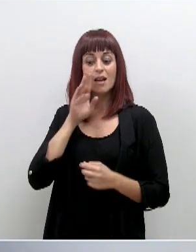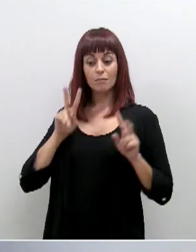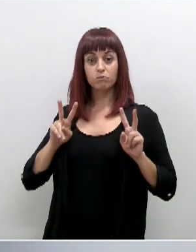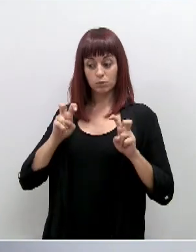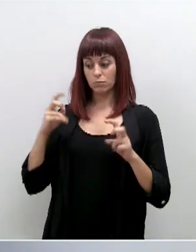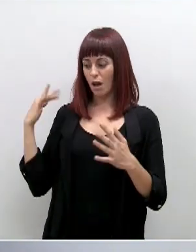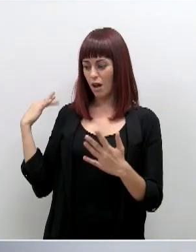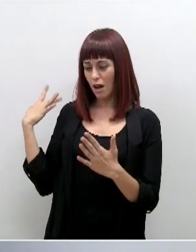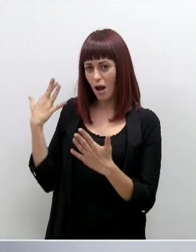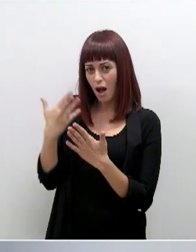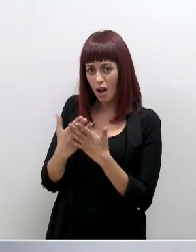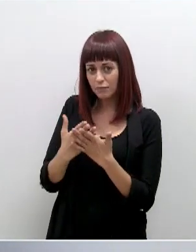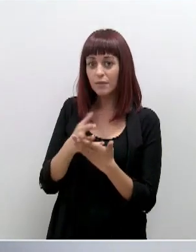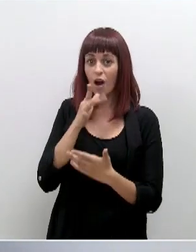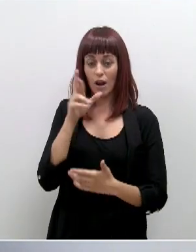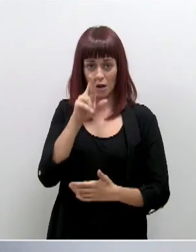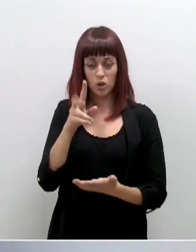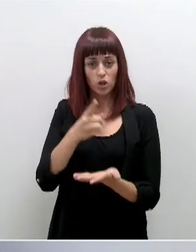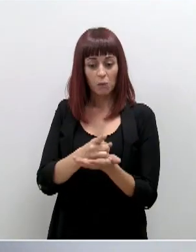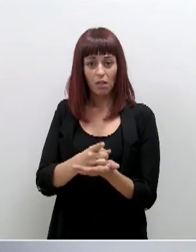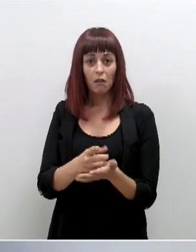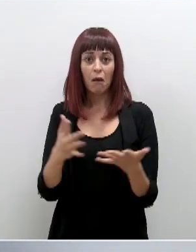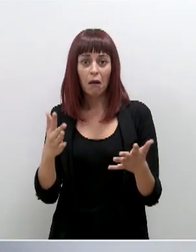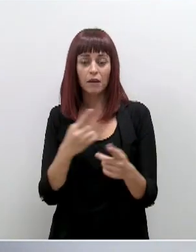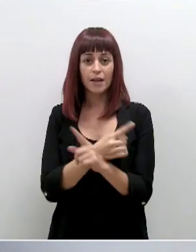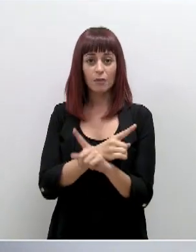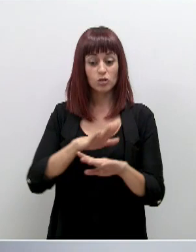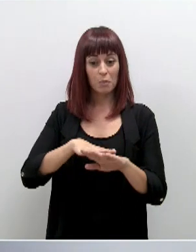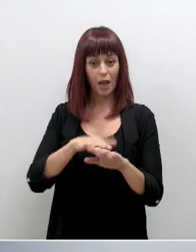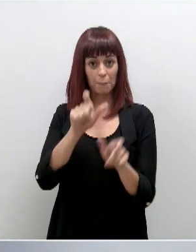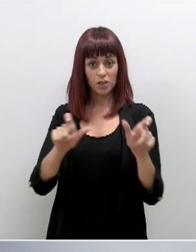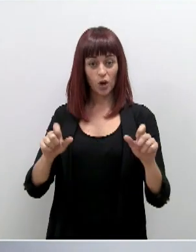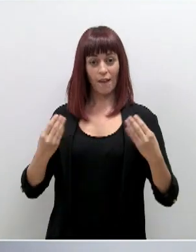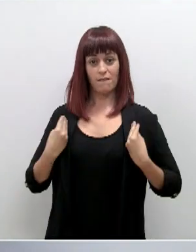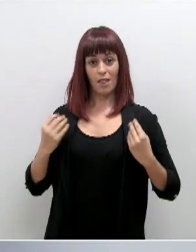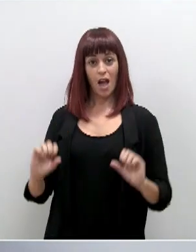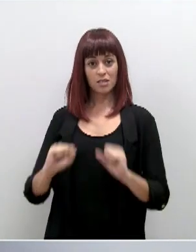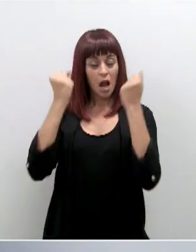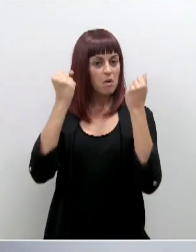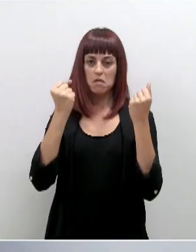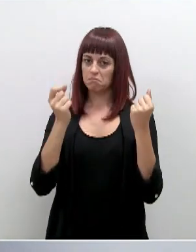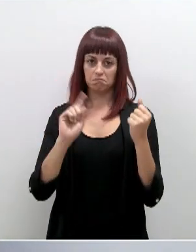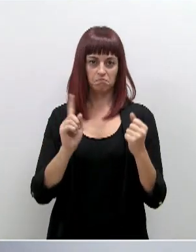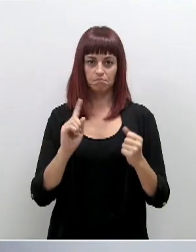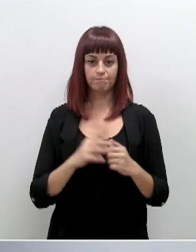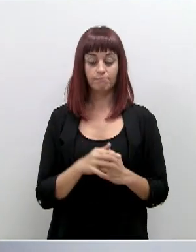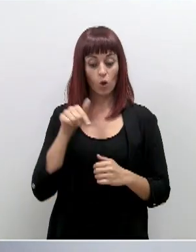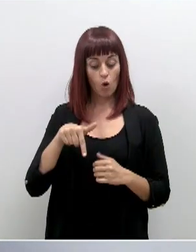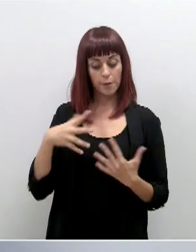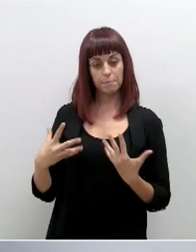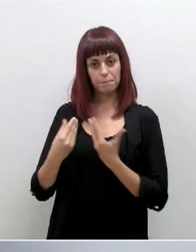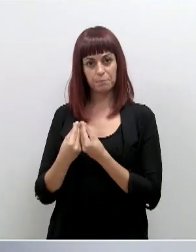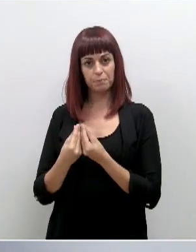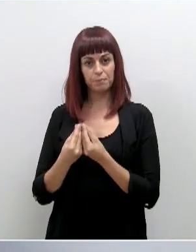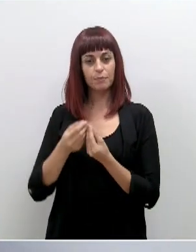manteniendo, no nos temblaría el pulso si de salvar vidas y proteger la salud de los murcianos se trataba. Me acompañan hoy en esta